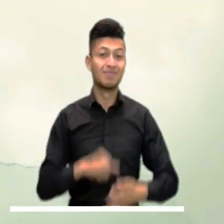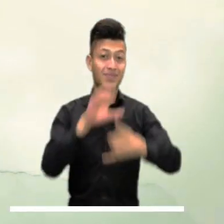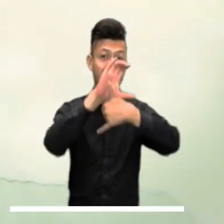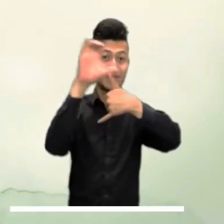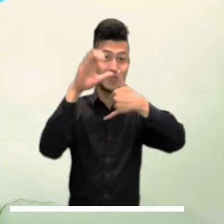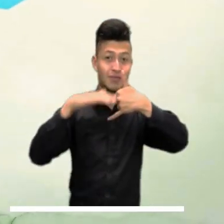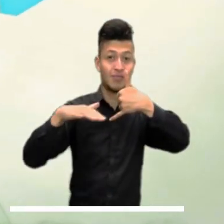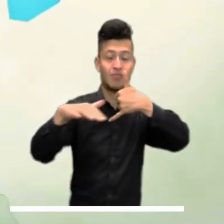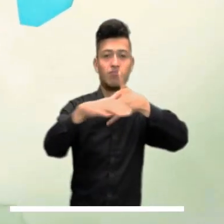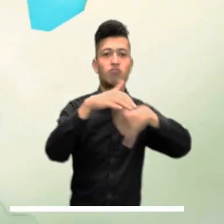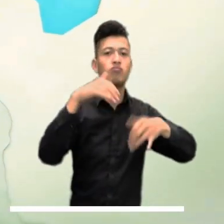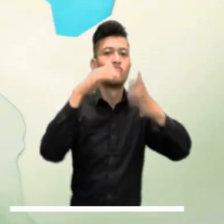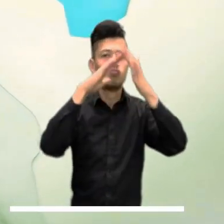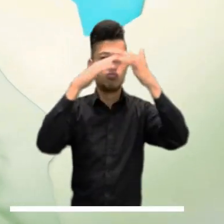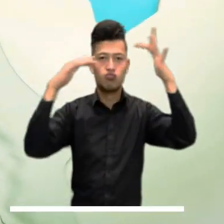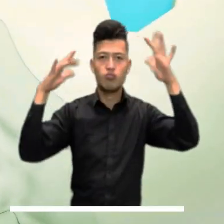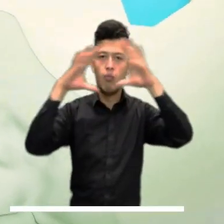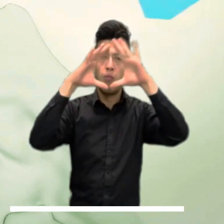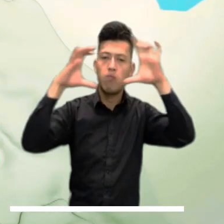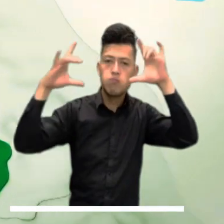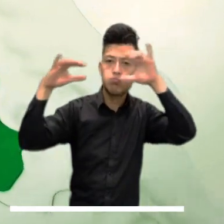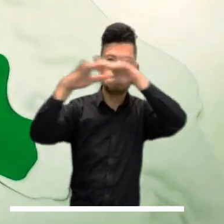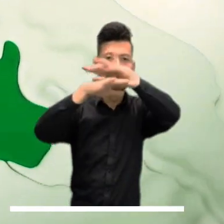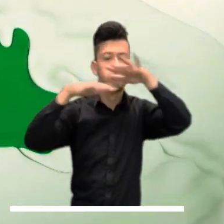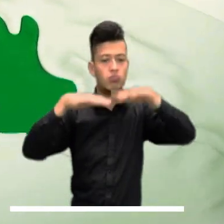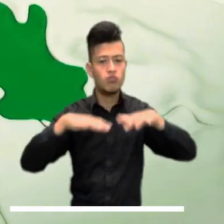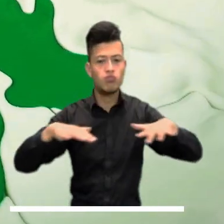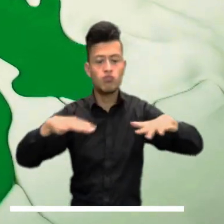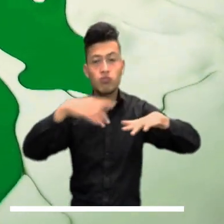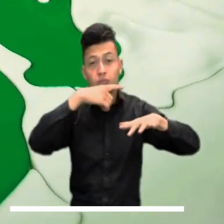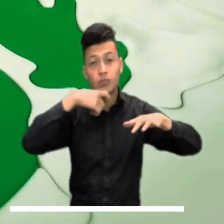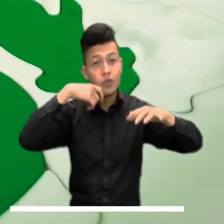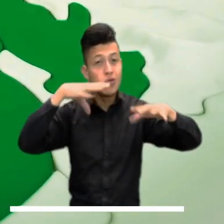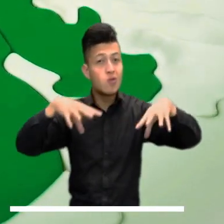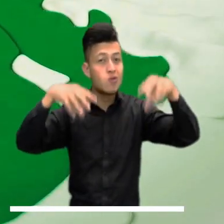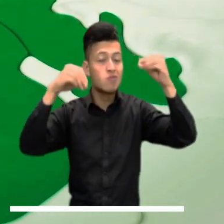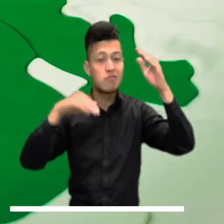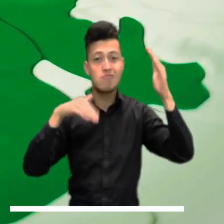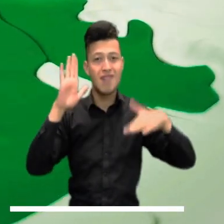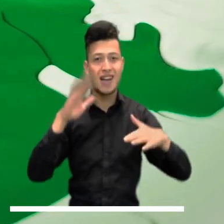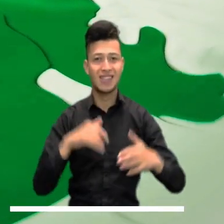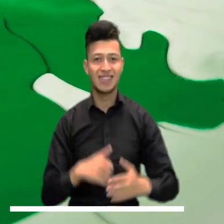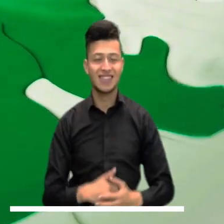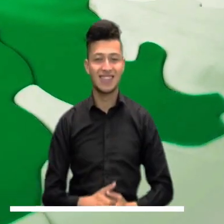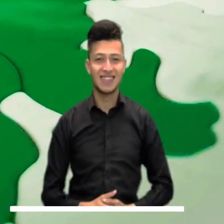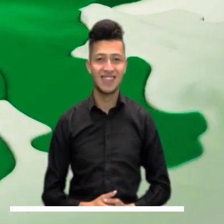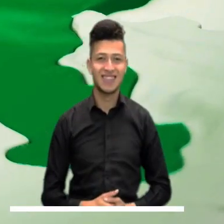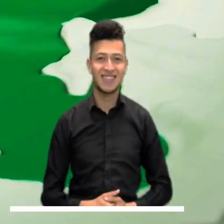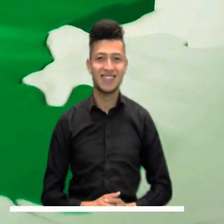La región Caribe amanecerá con un cielo levemente nublado y una preeminencia de tiempo seco.